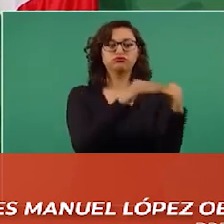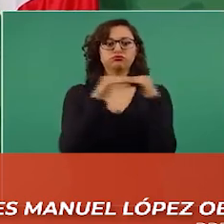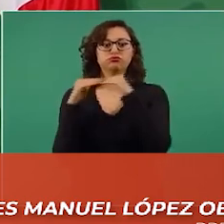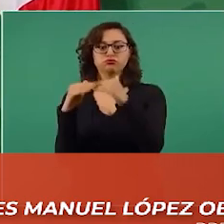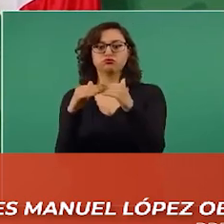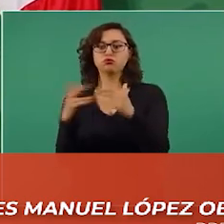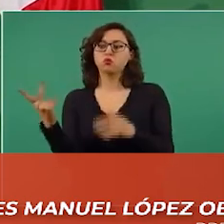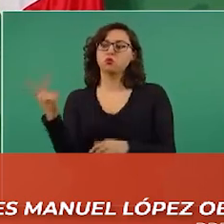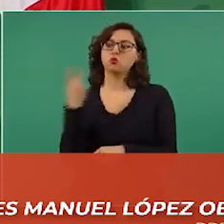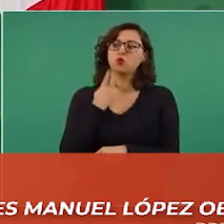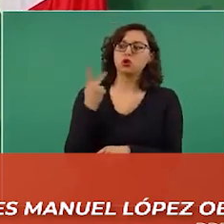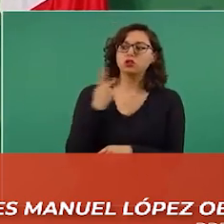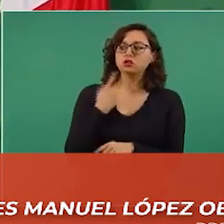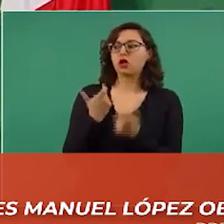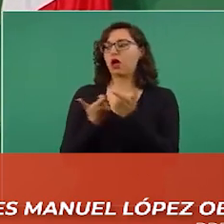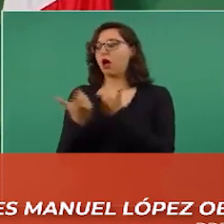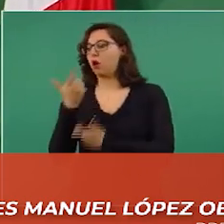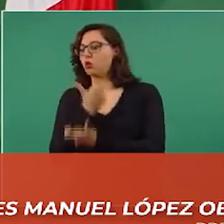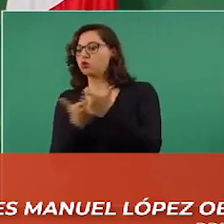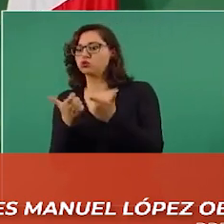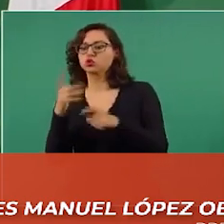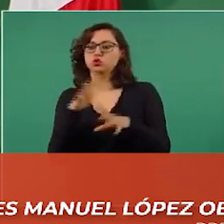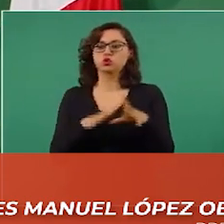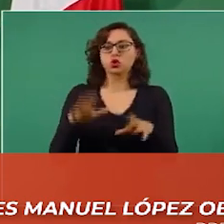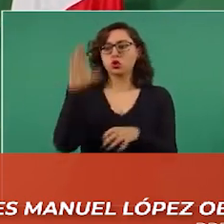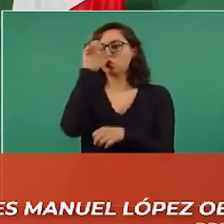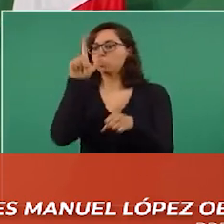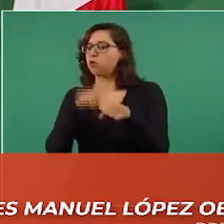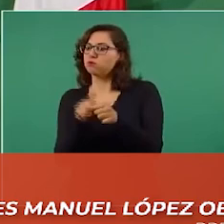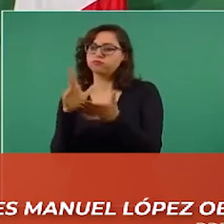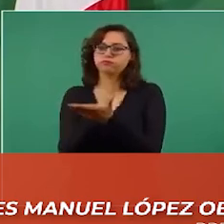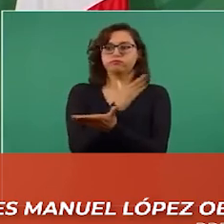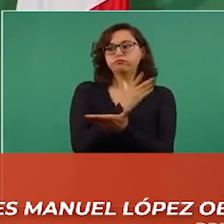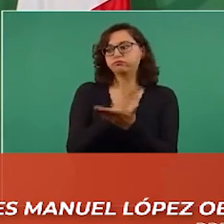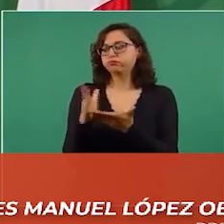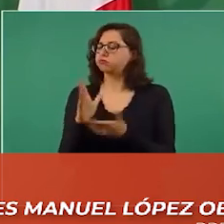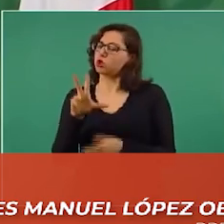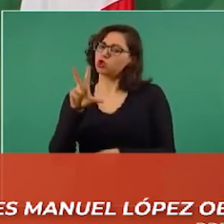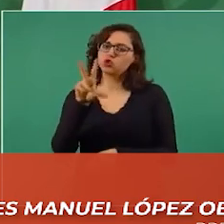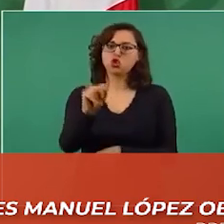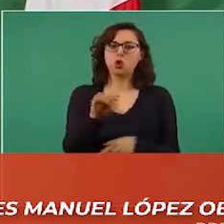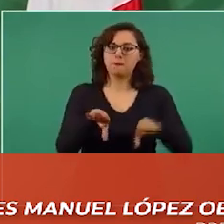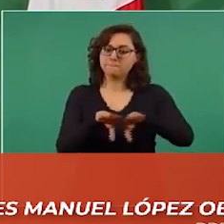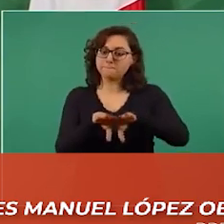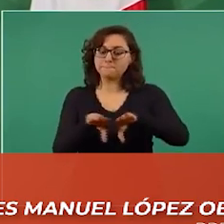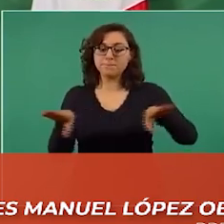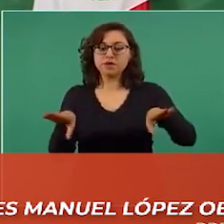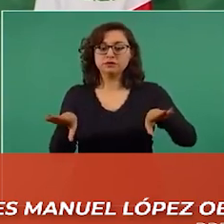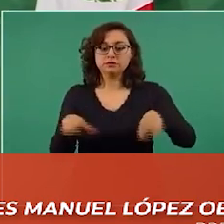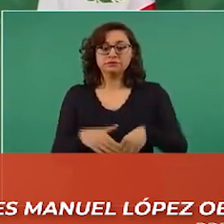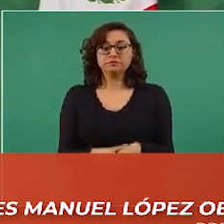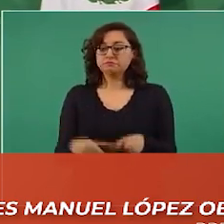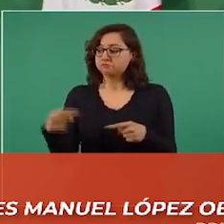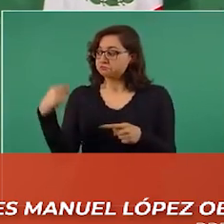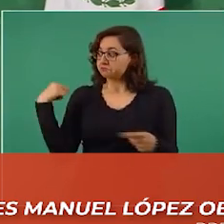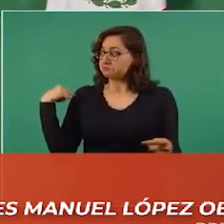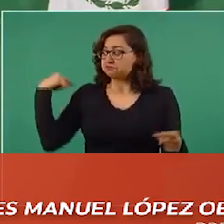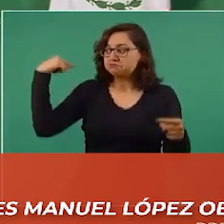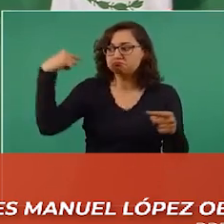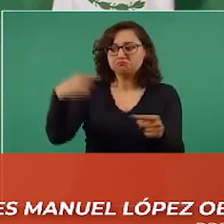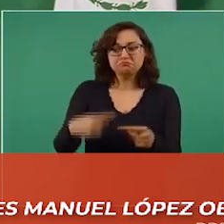social o cultural esto desgraciadamente no ha funcionado